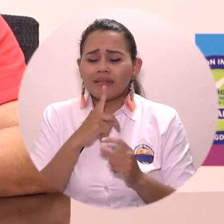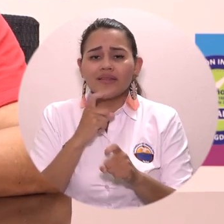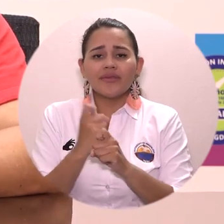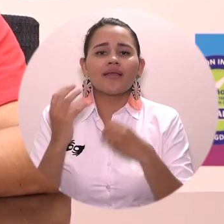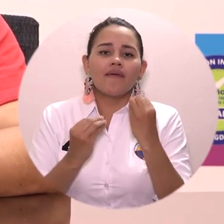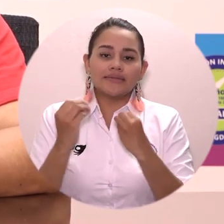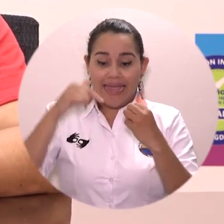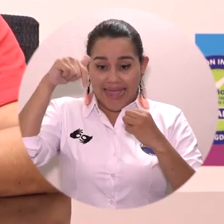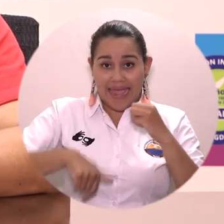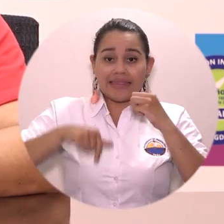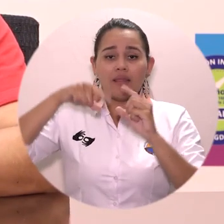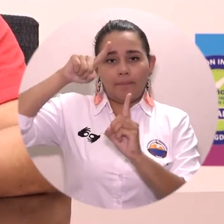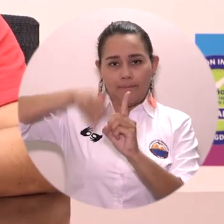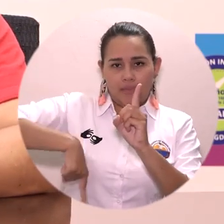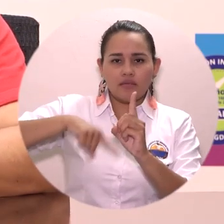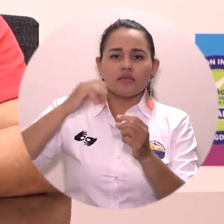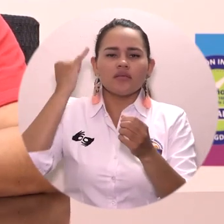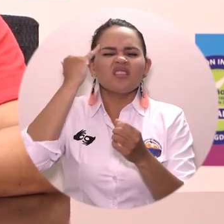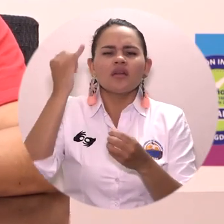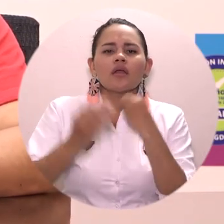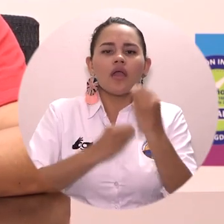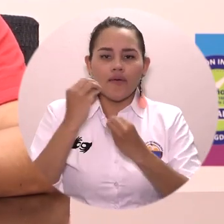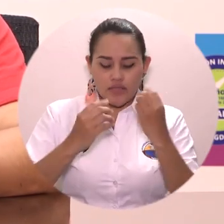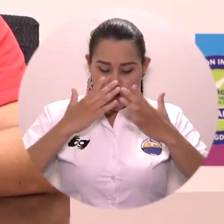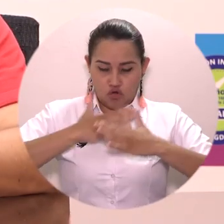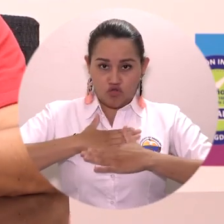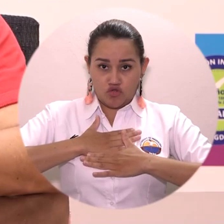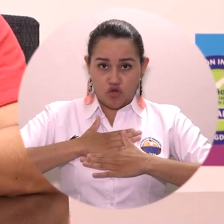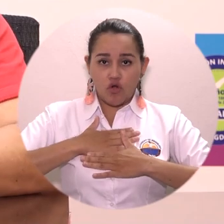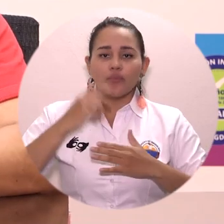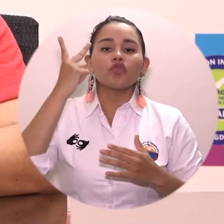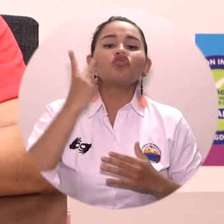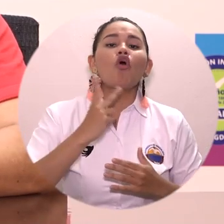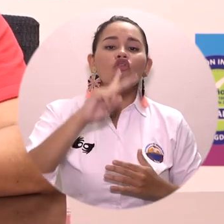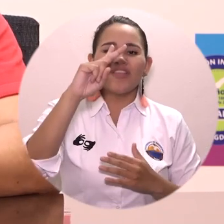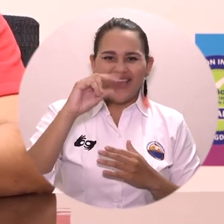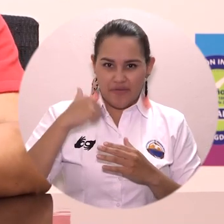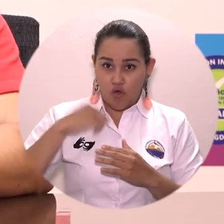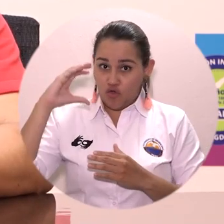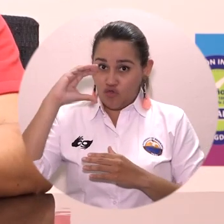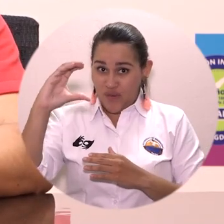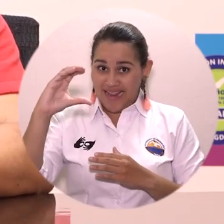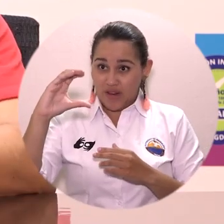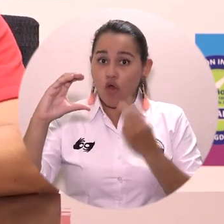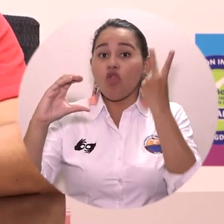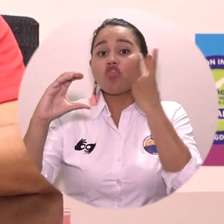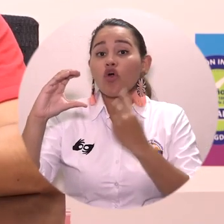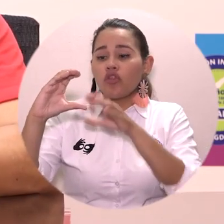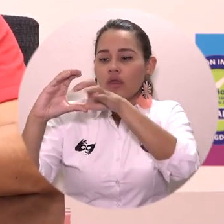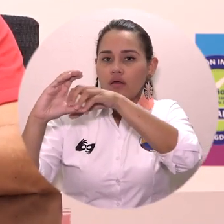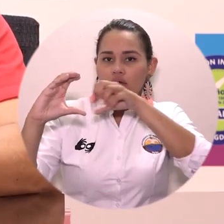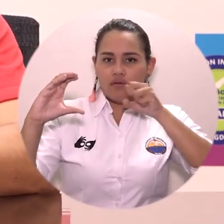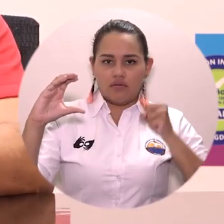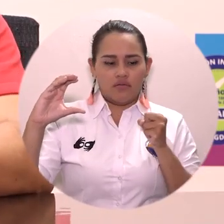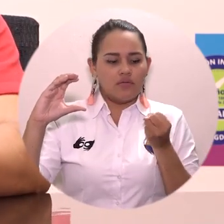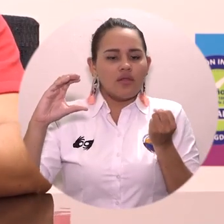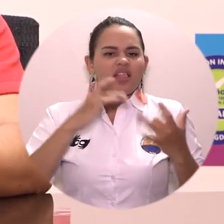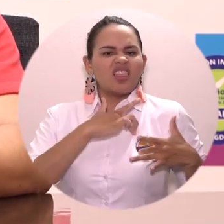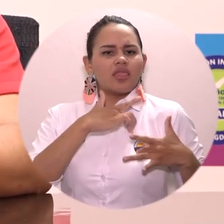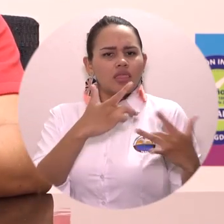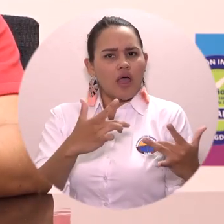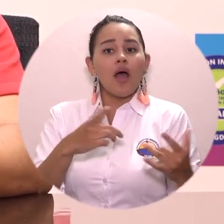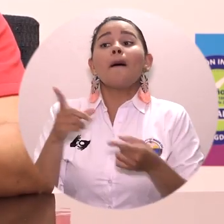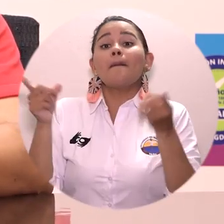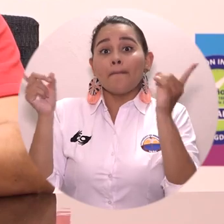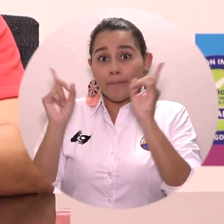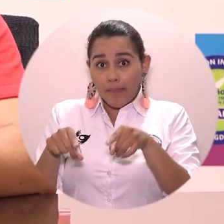que desde este mes creemos un fondo de solidaridad social con el aporte. En mi caso voy a donar dos días de mi salario, pero los más directivos van a donar un día